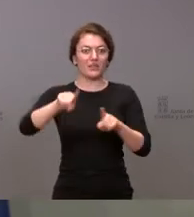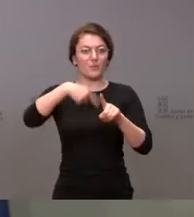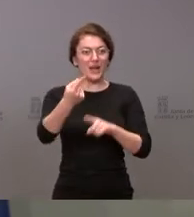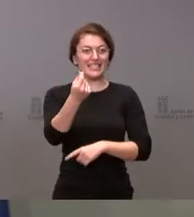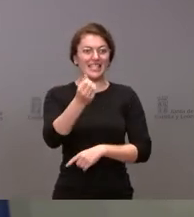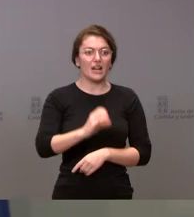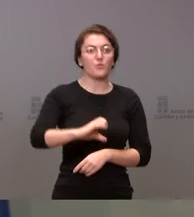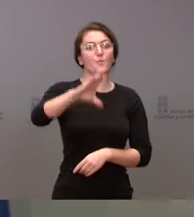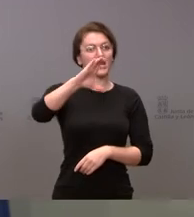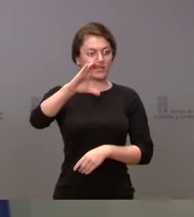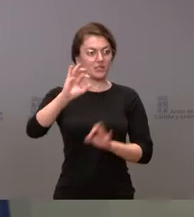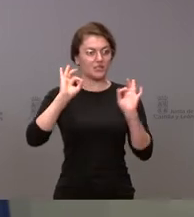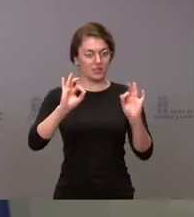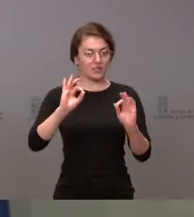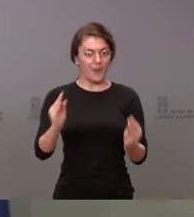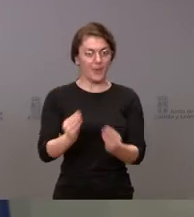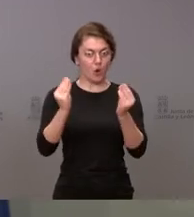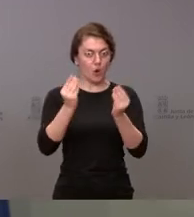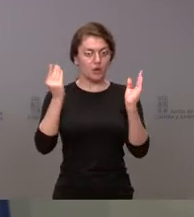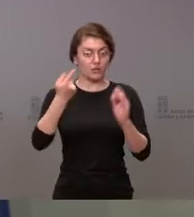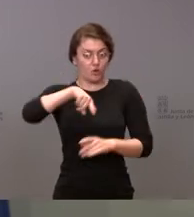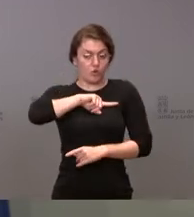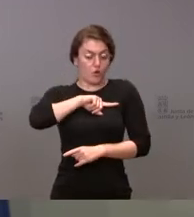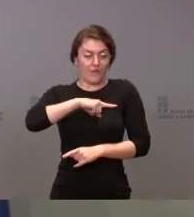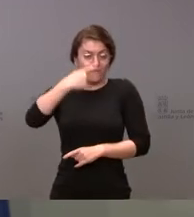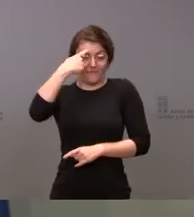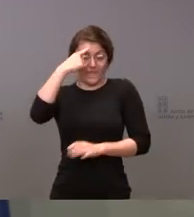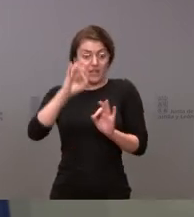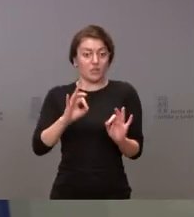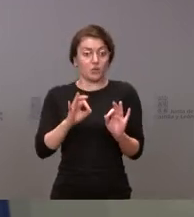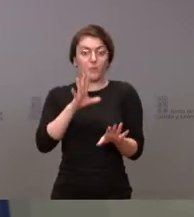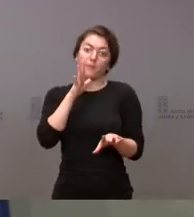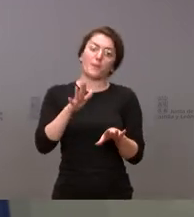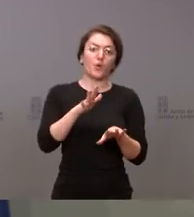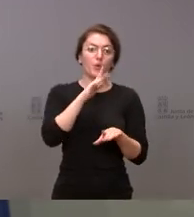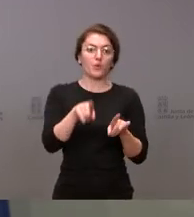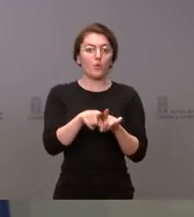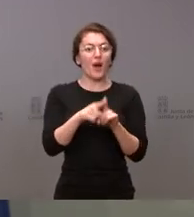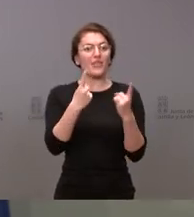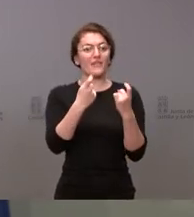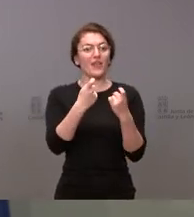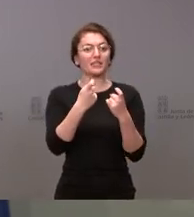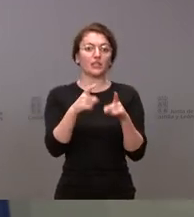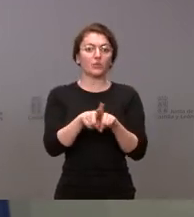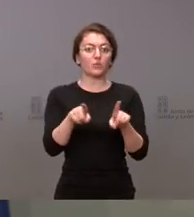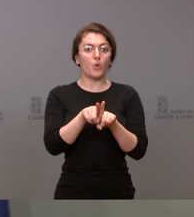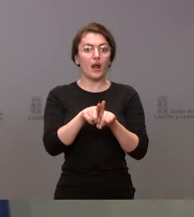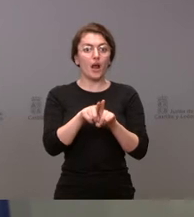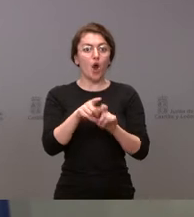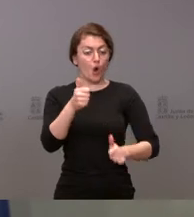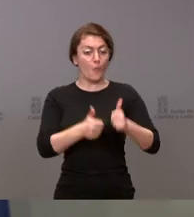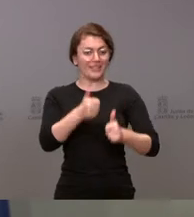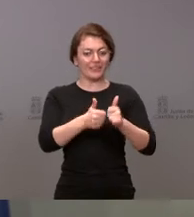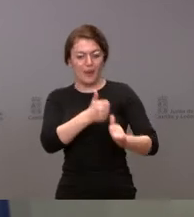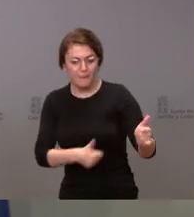los empleados. Y eso es lo que nosotros estamos echando de menos, que haya una priorización hacia la mejora de esa competitividad y hacia la